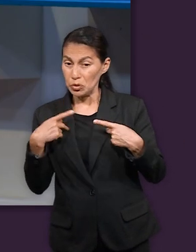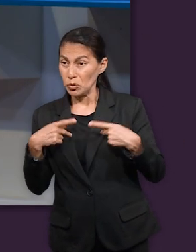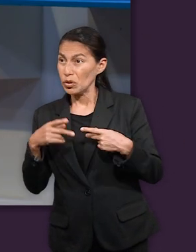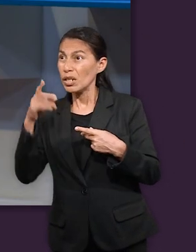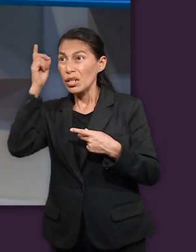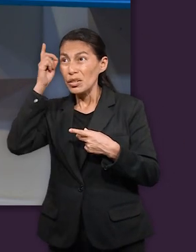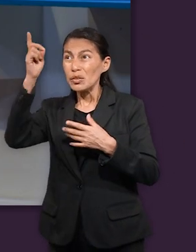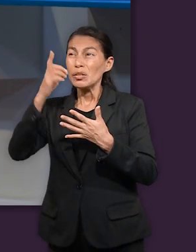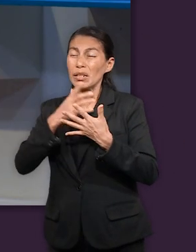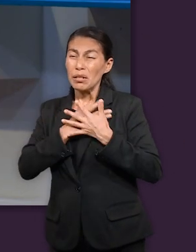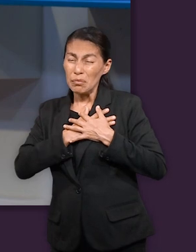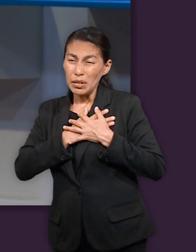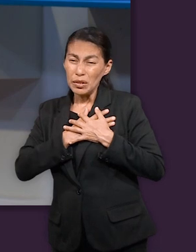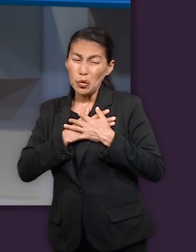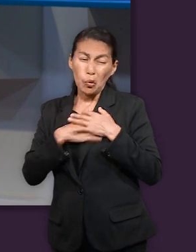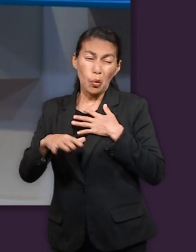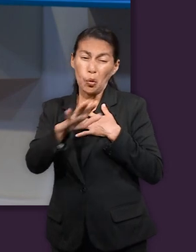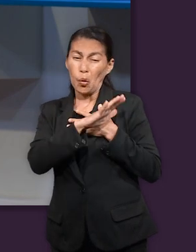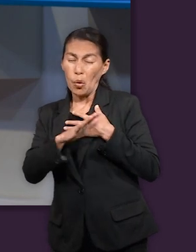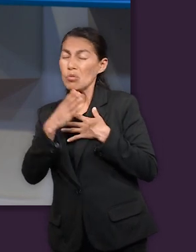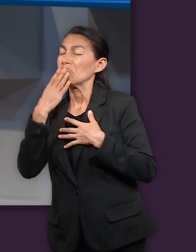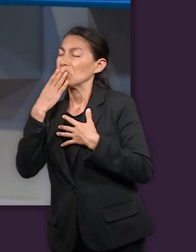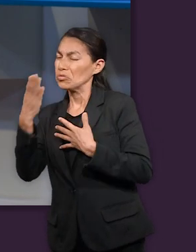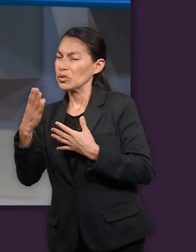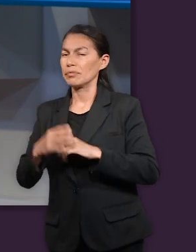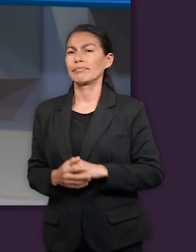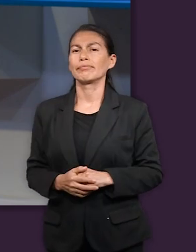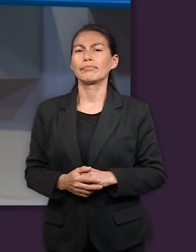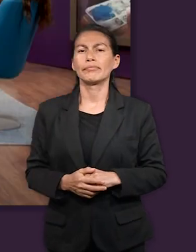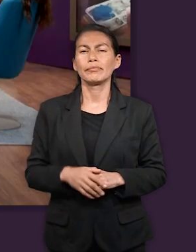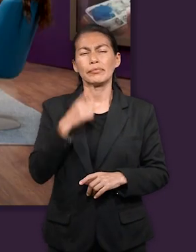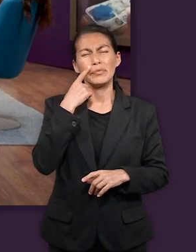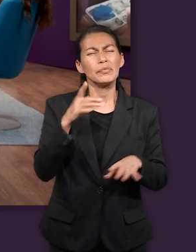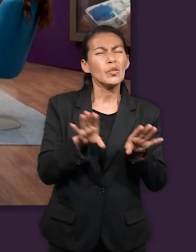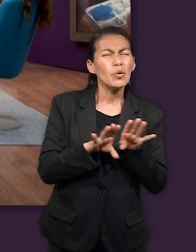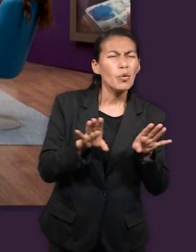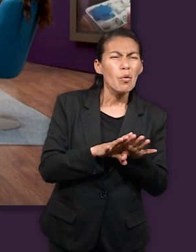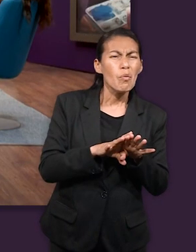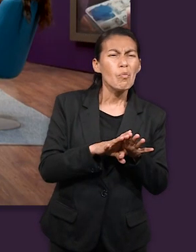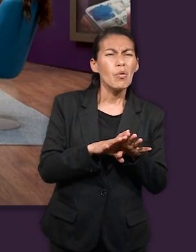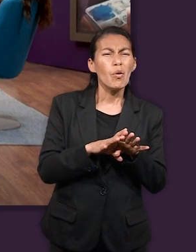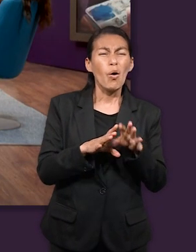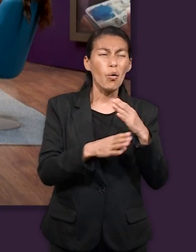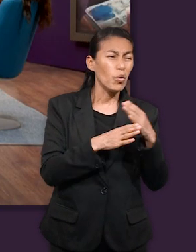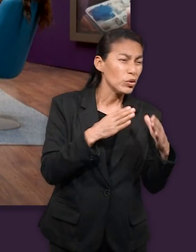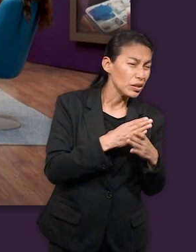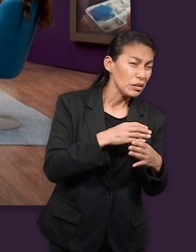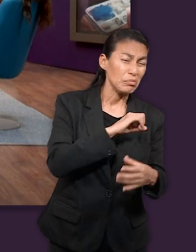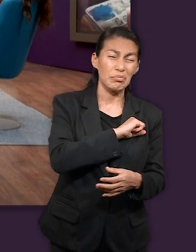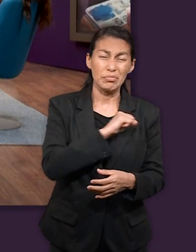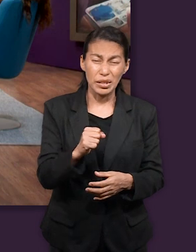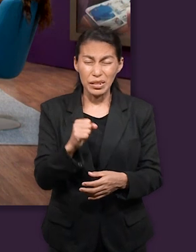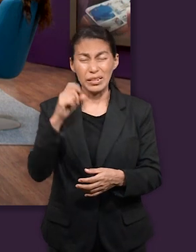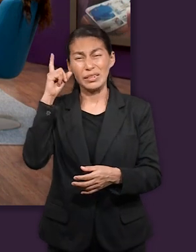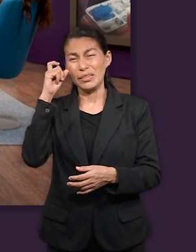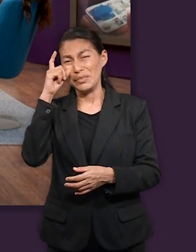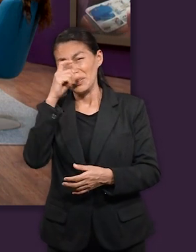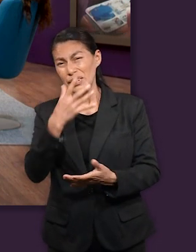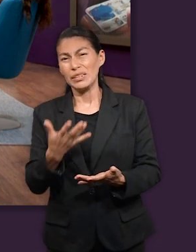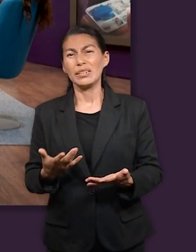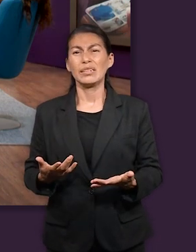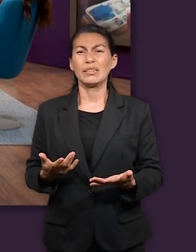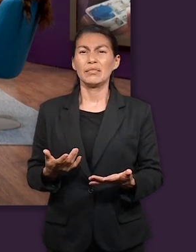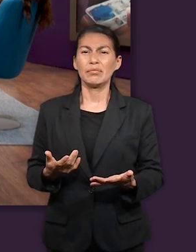este caso pues una una gran transformación y cómo es que Dios aún de de la maldad